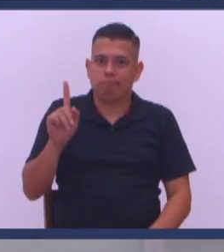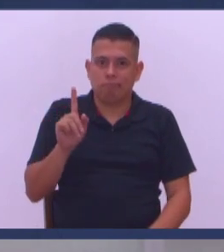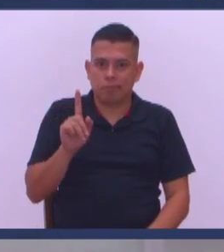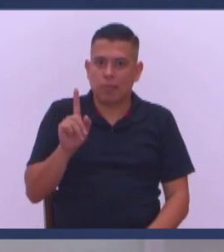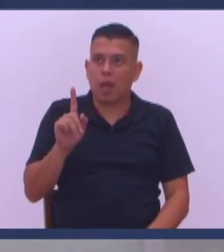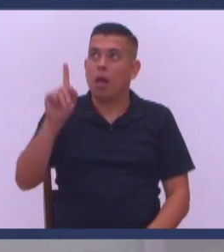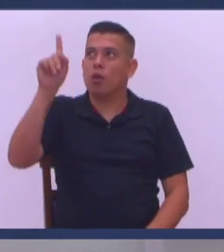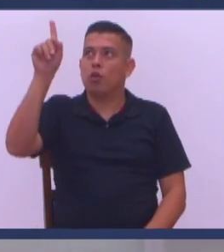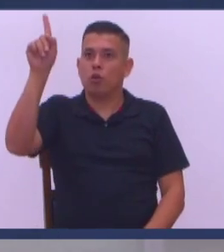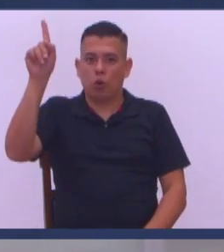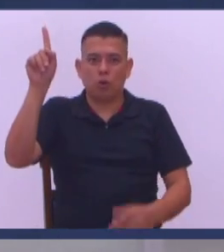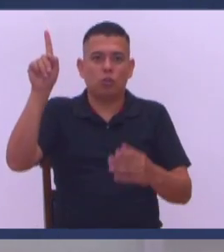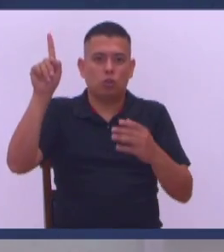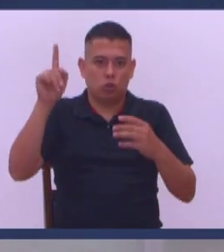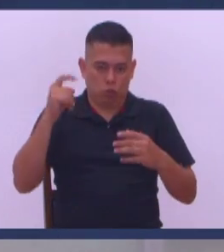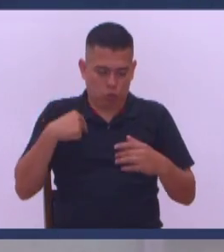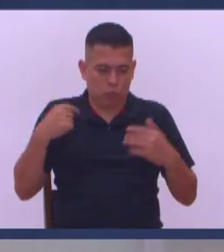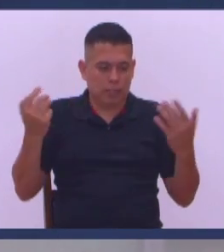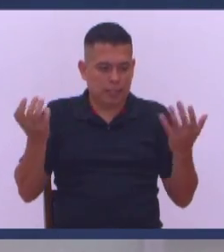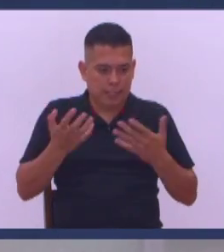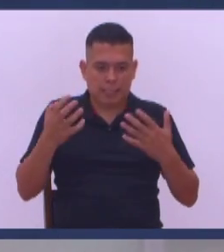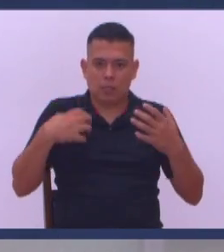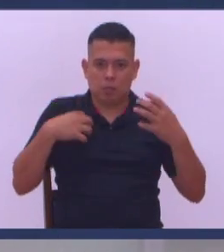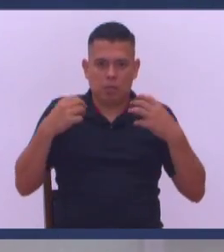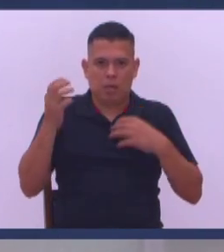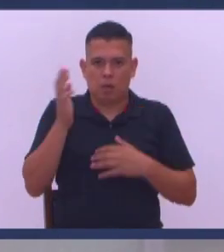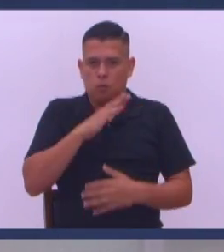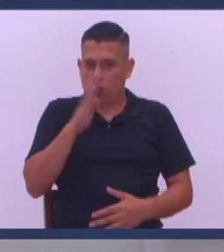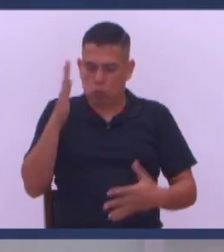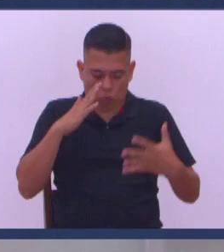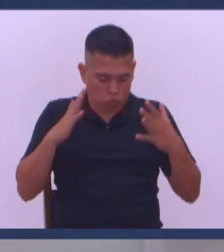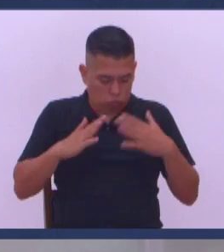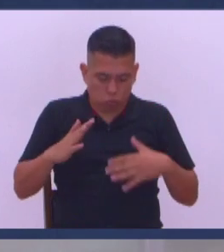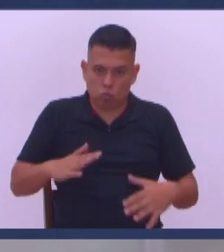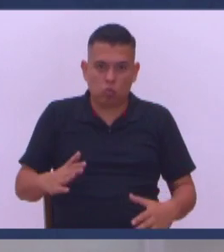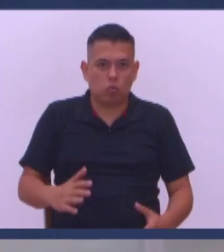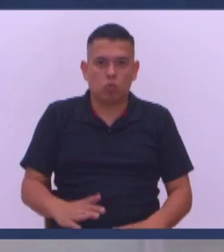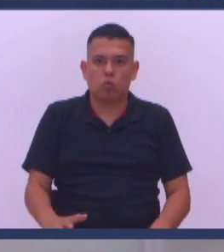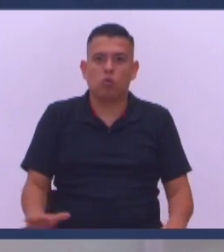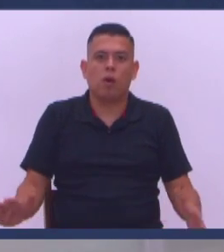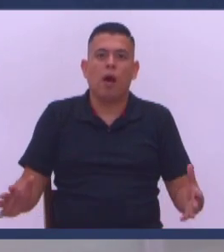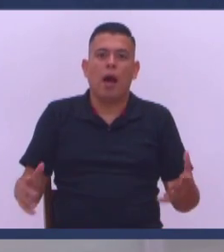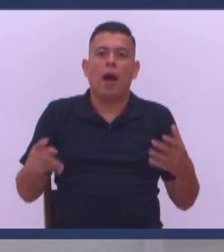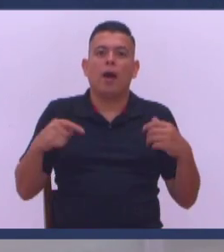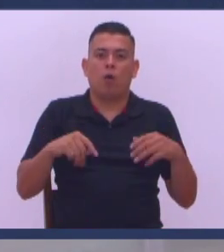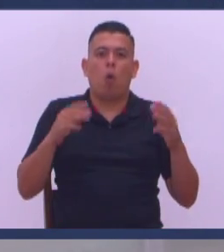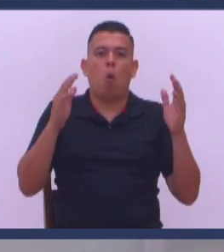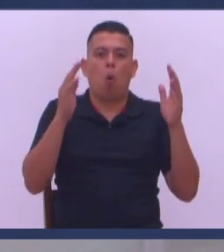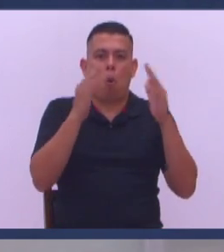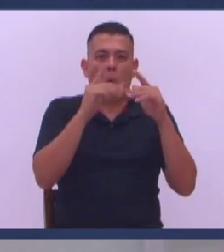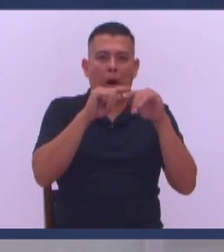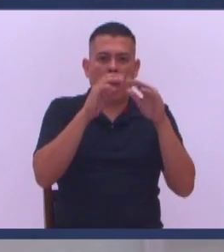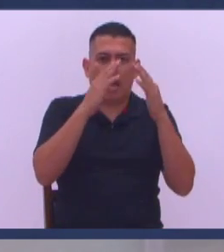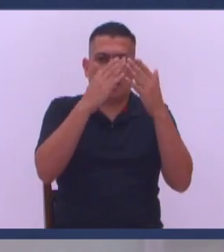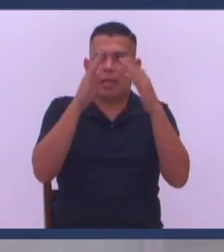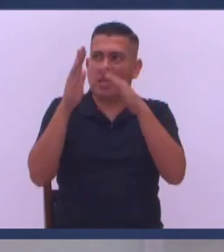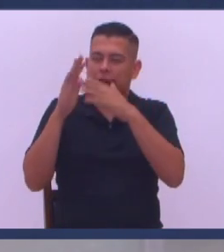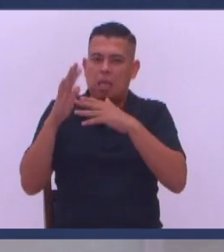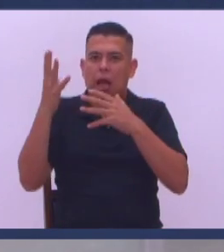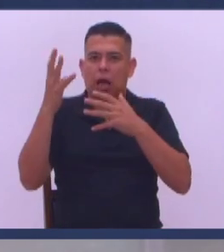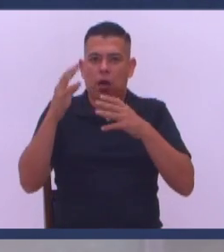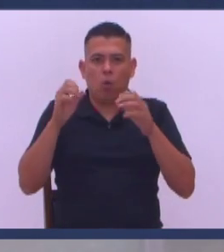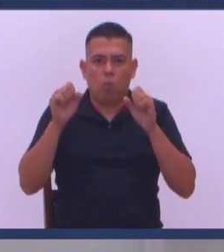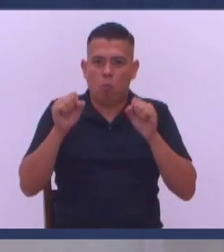me voy a encargar Que todas esas manchas Que otra persona No pudo sacar Como la religión Como el conocimiento